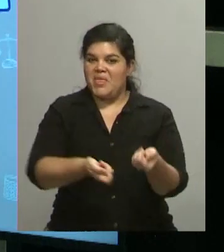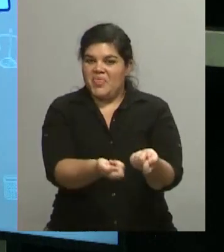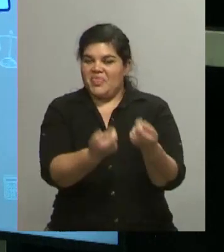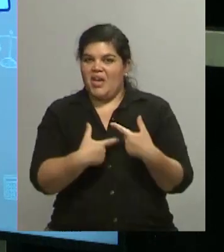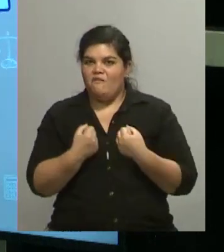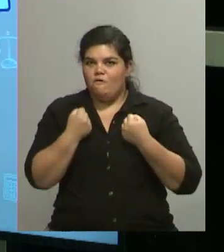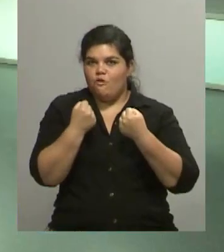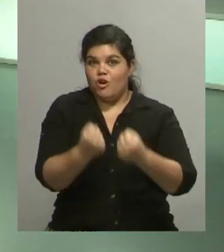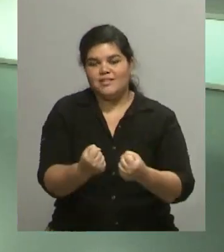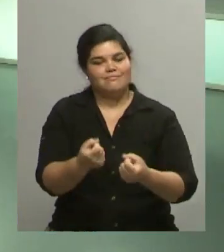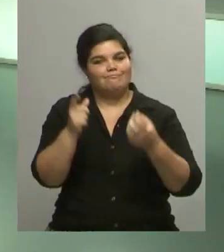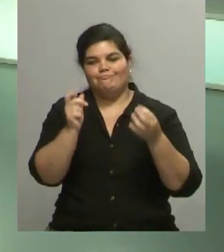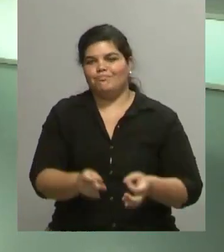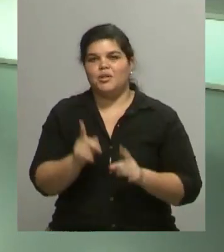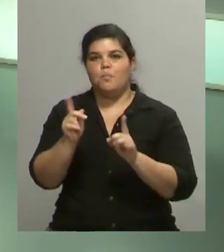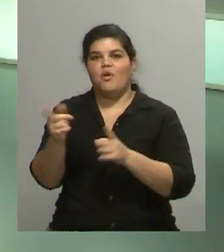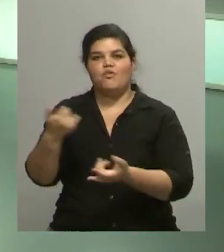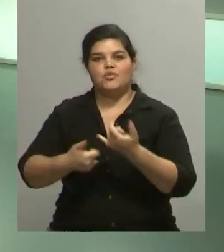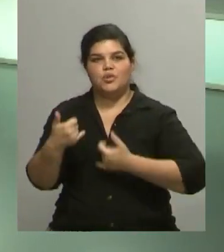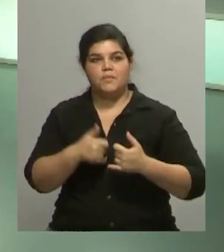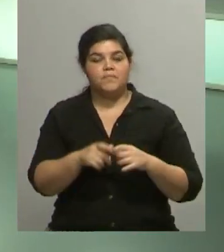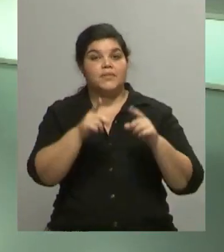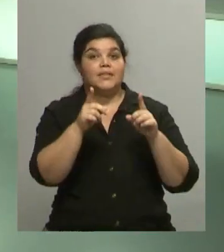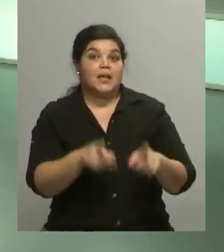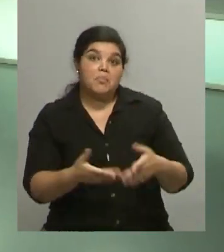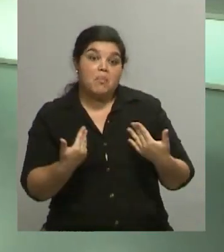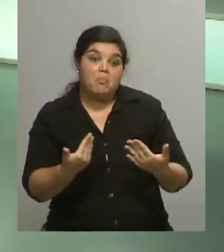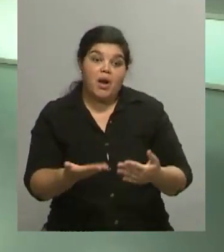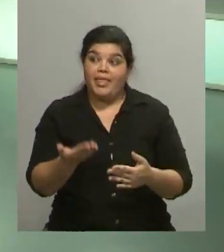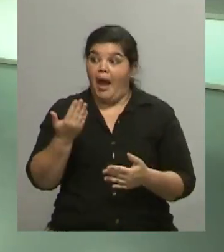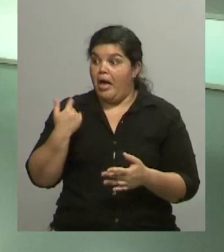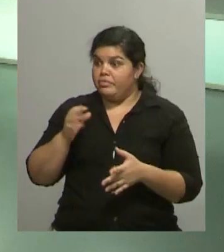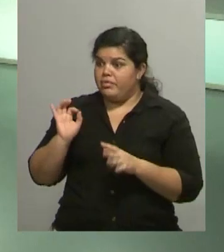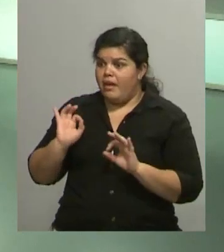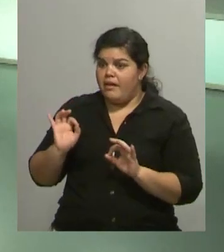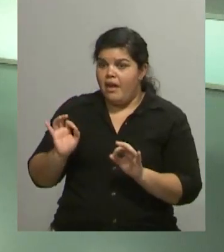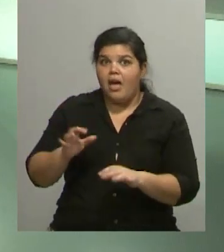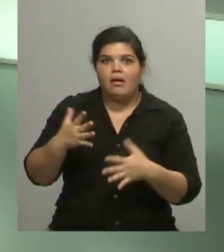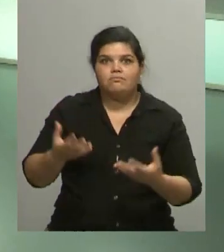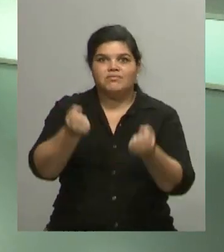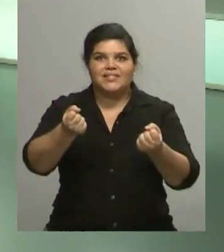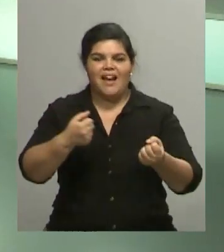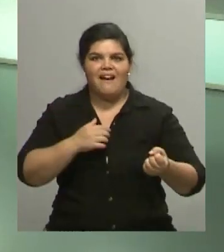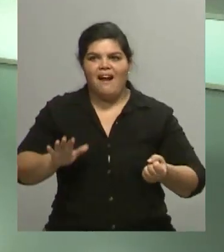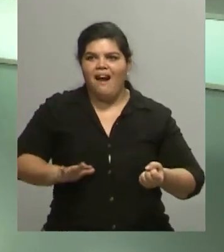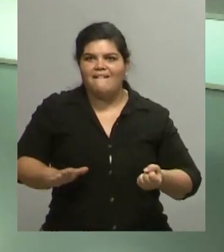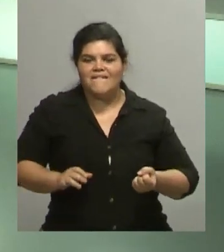nos dice Aníbal, seguramente es así. Y poder hacer lo que quizás uno nunca sabe que tenía ganas de hacer y se despierta. Descubrir, hacer